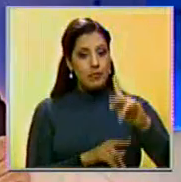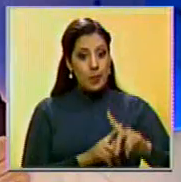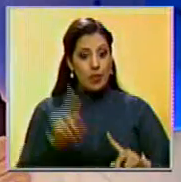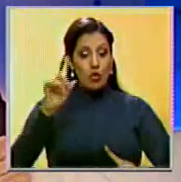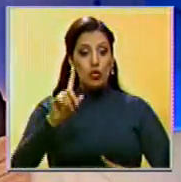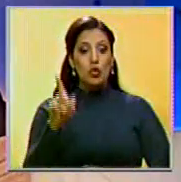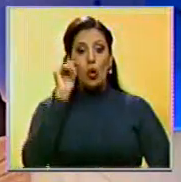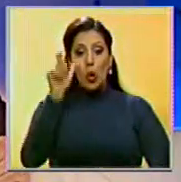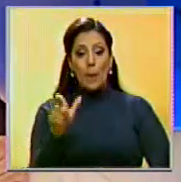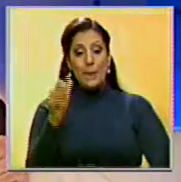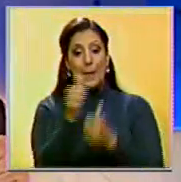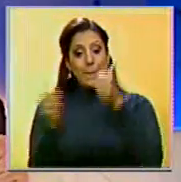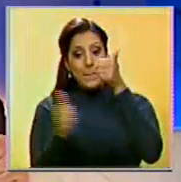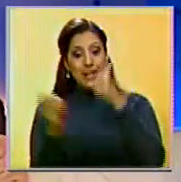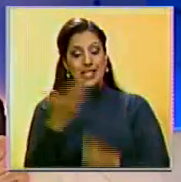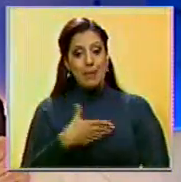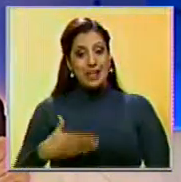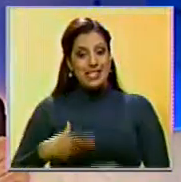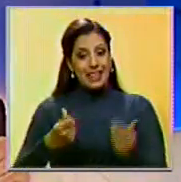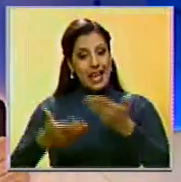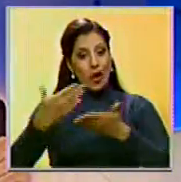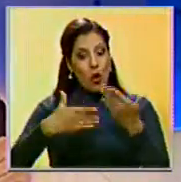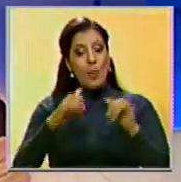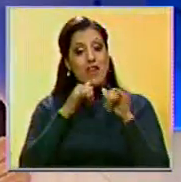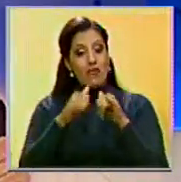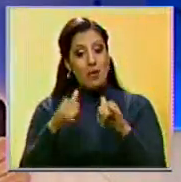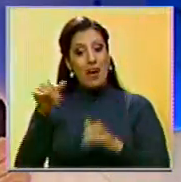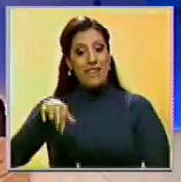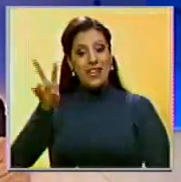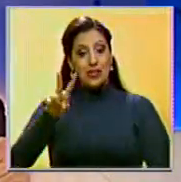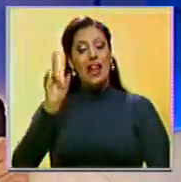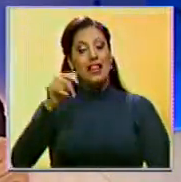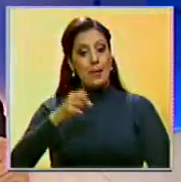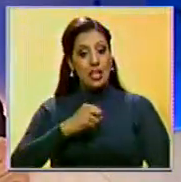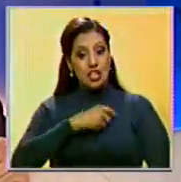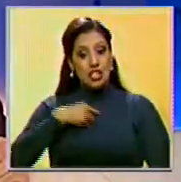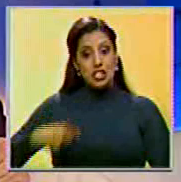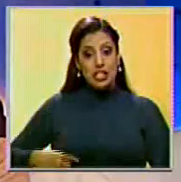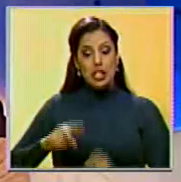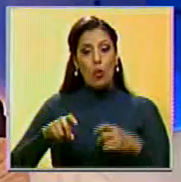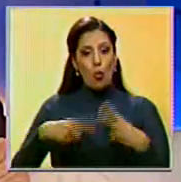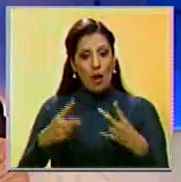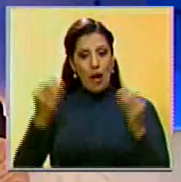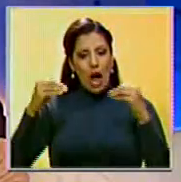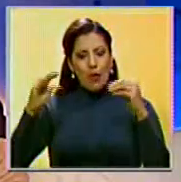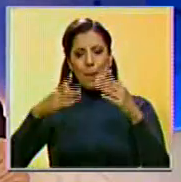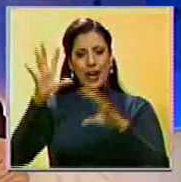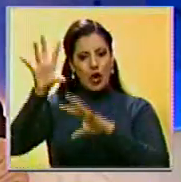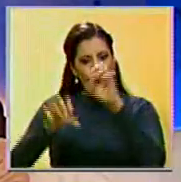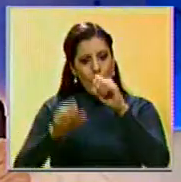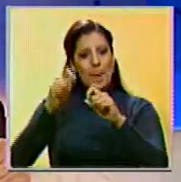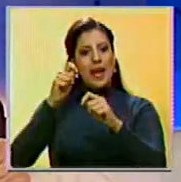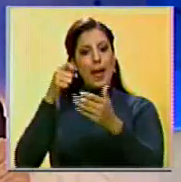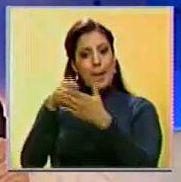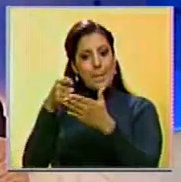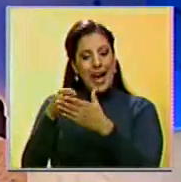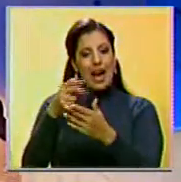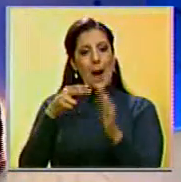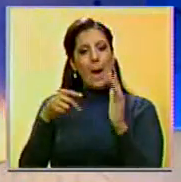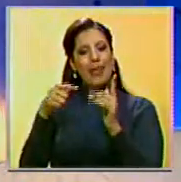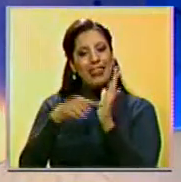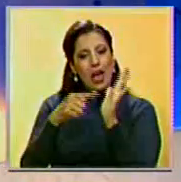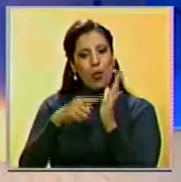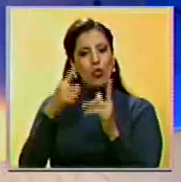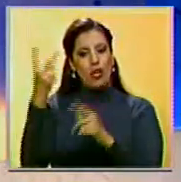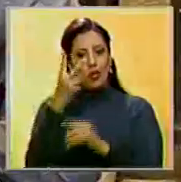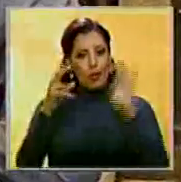Miguel Pérez Abad, vicepresidente del área económica, informó que Venezuela y China fijaron nuevas condiciones para la adquisición y el pago de préstamos entre